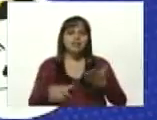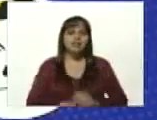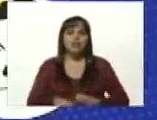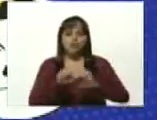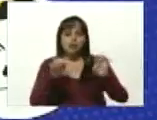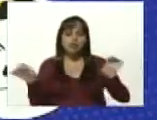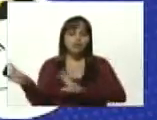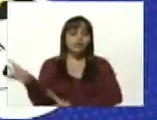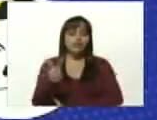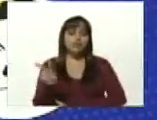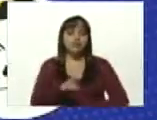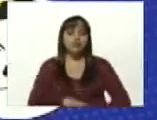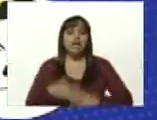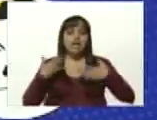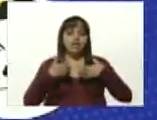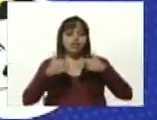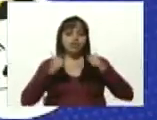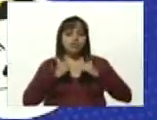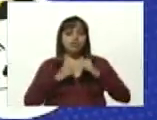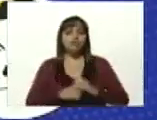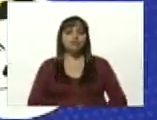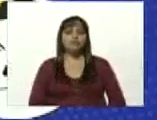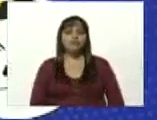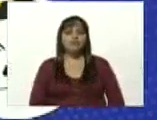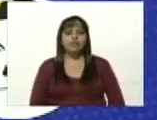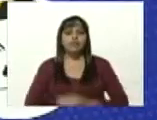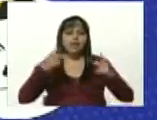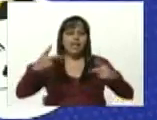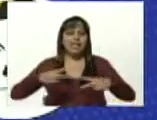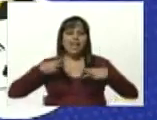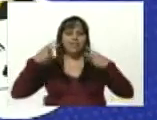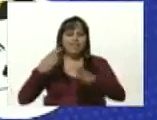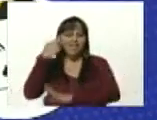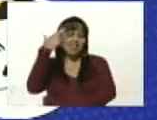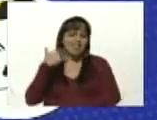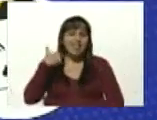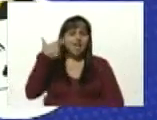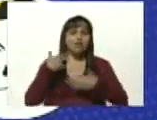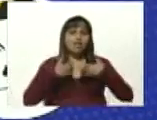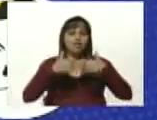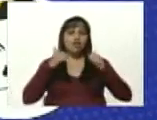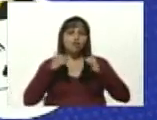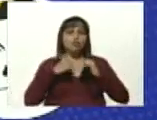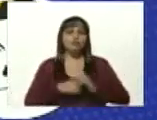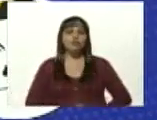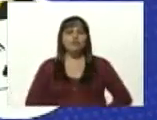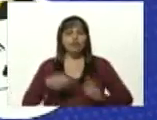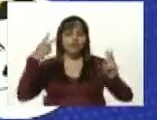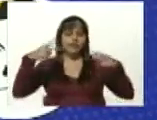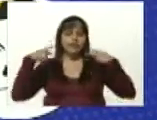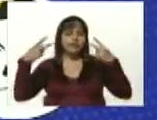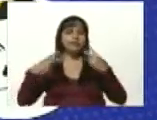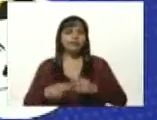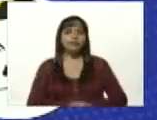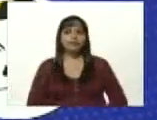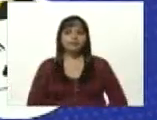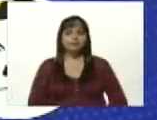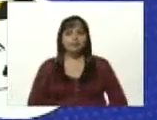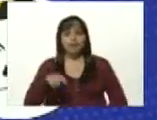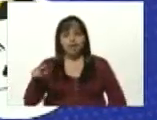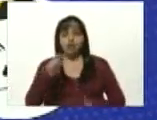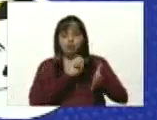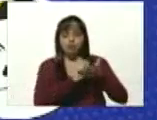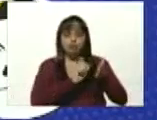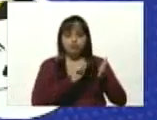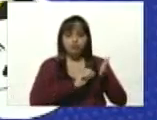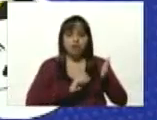venezolana Aristobulist que viva el negro Aristobulo y este documento tiene